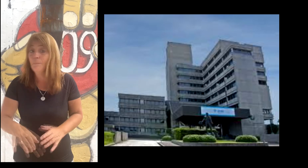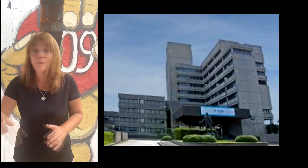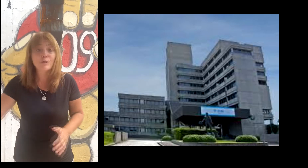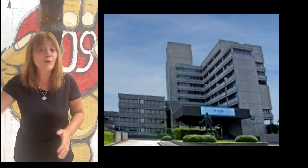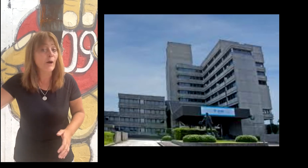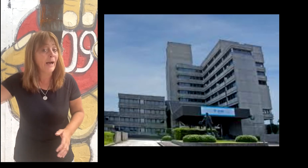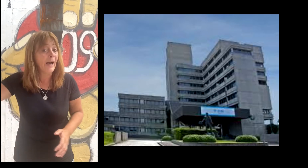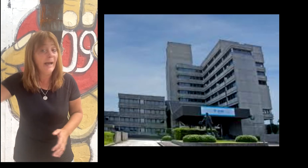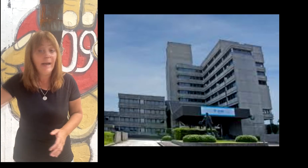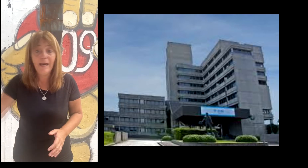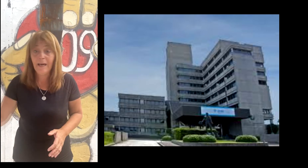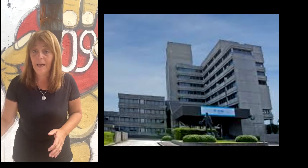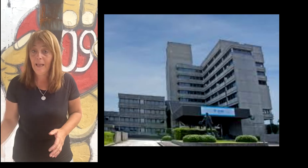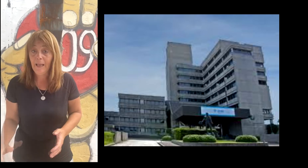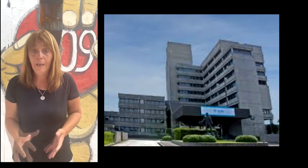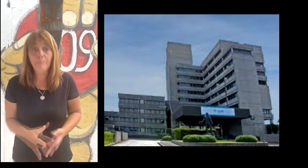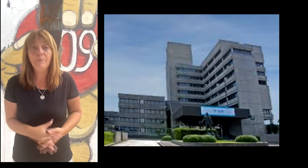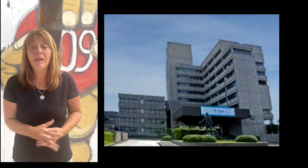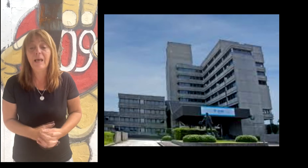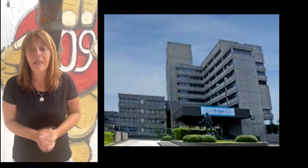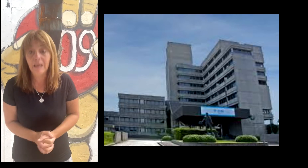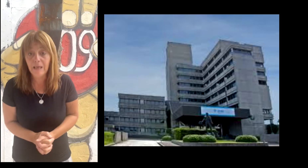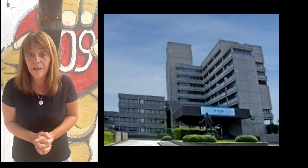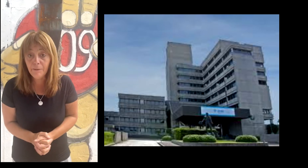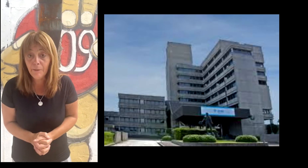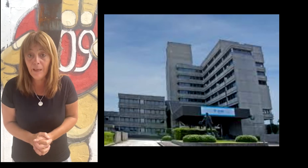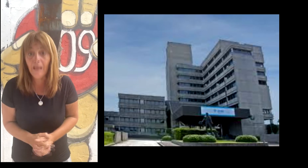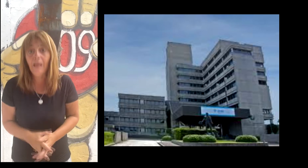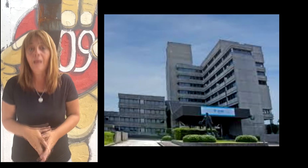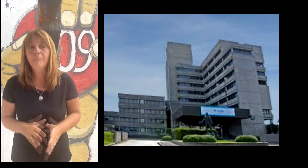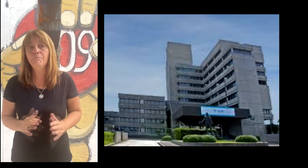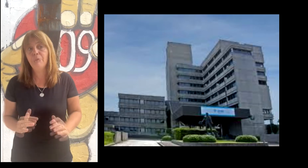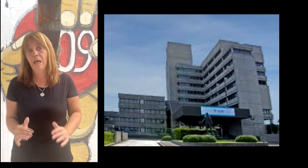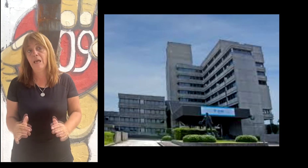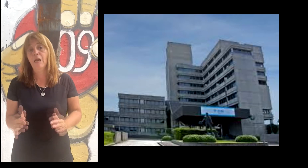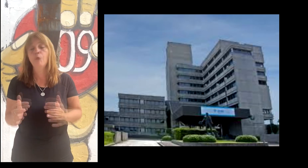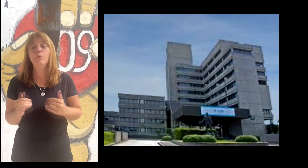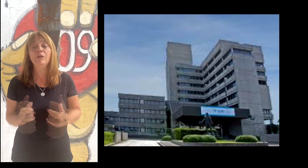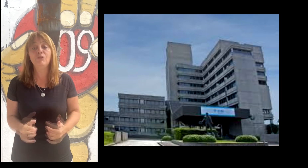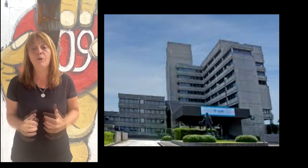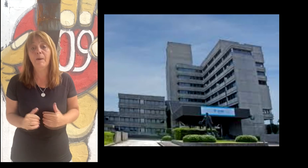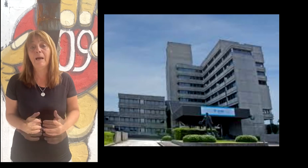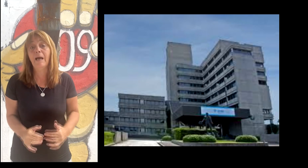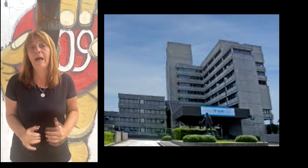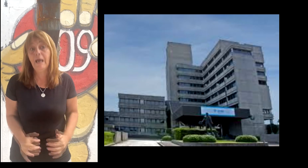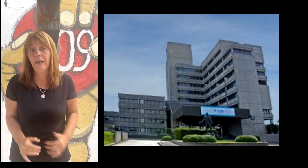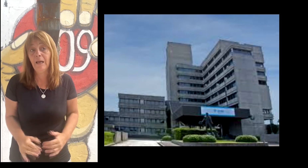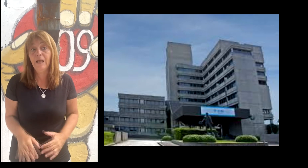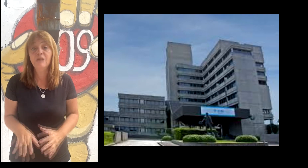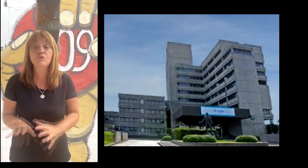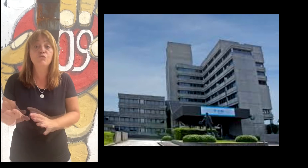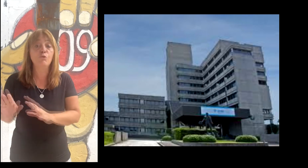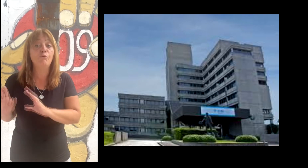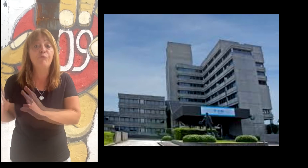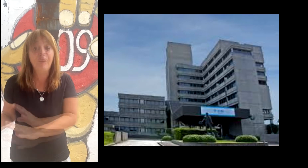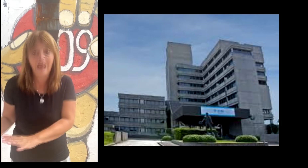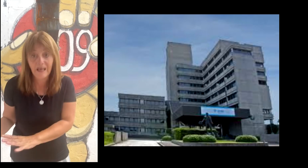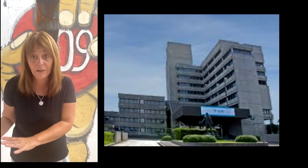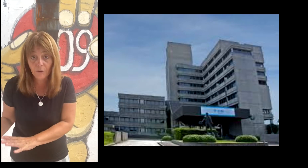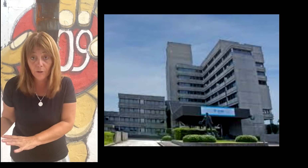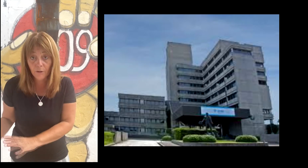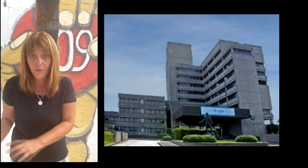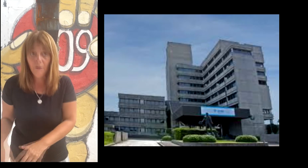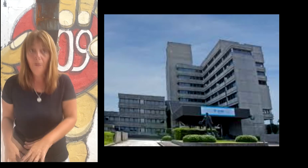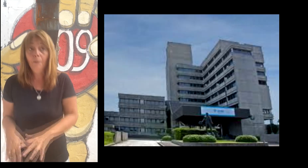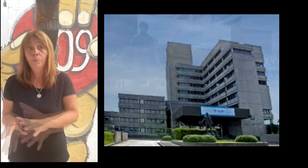que salud pública estaba lleno de frenteamplistas, y yo tengo que decir, y sí, somos el 50% de la